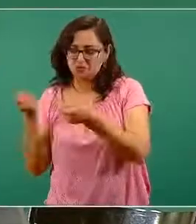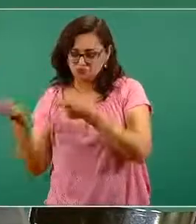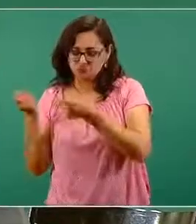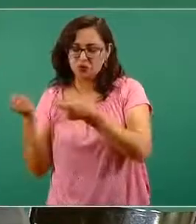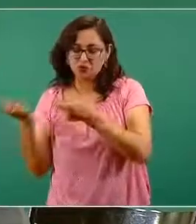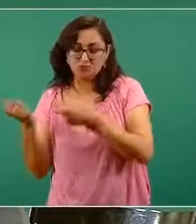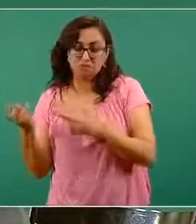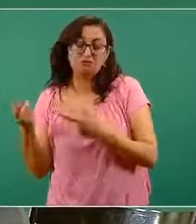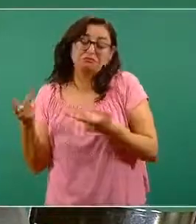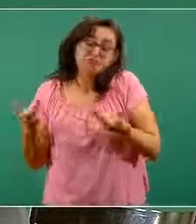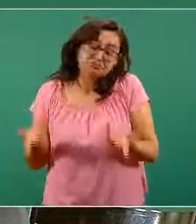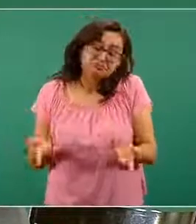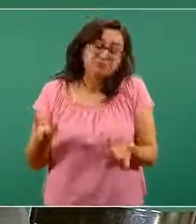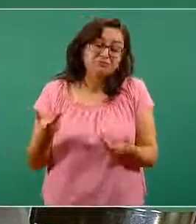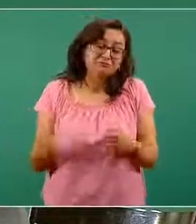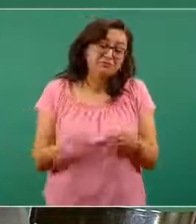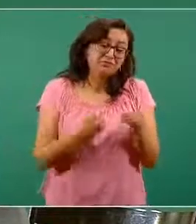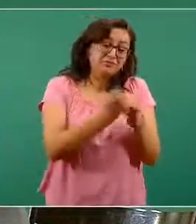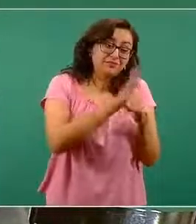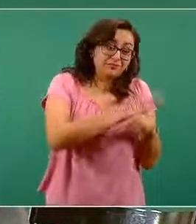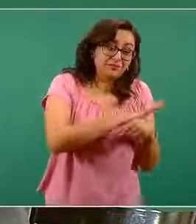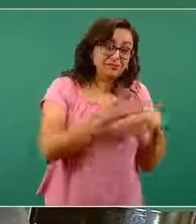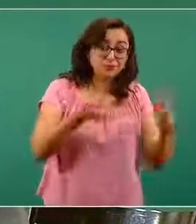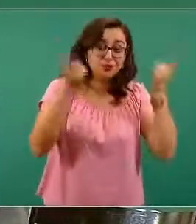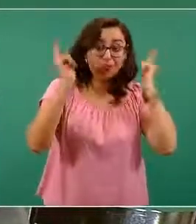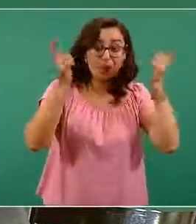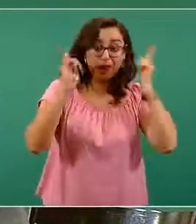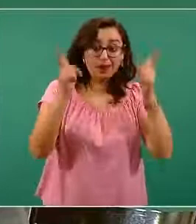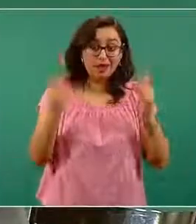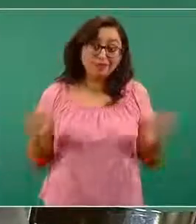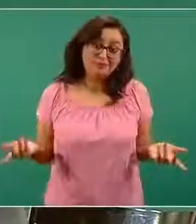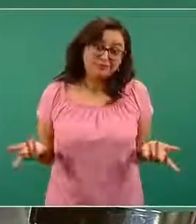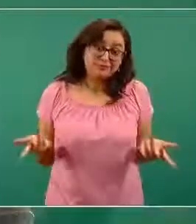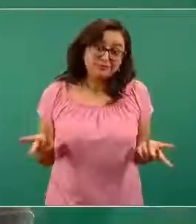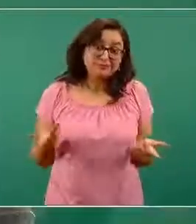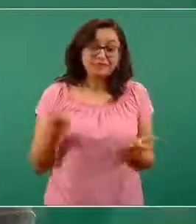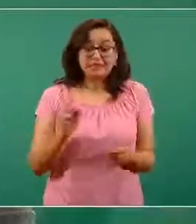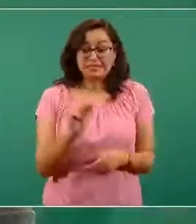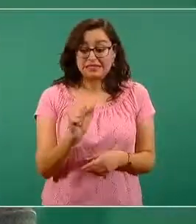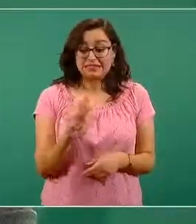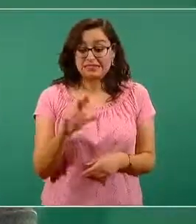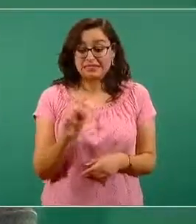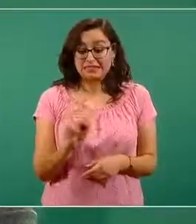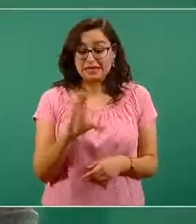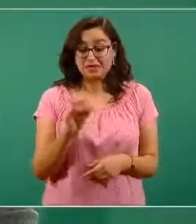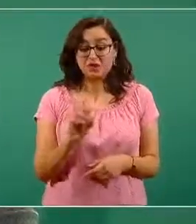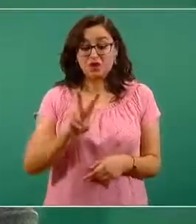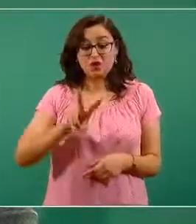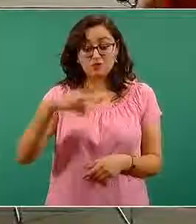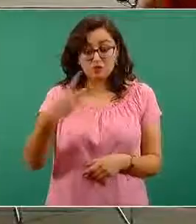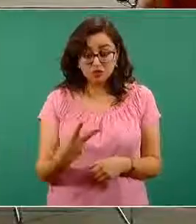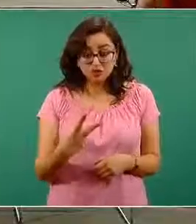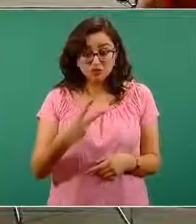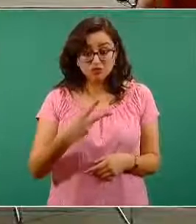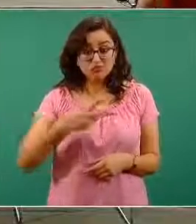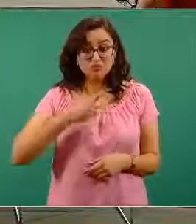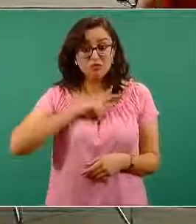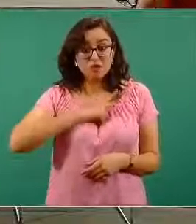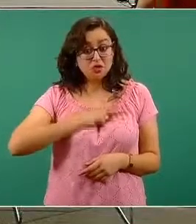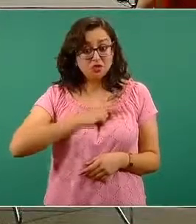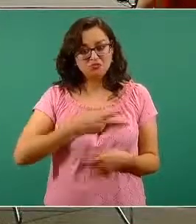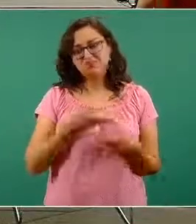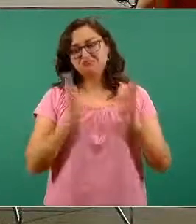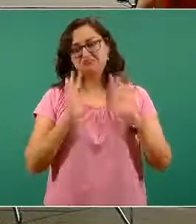y porque algo de lo que estamos seguros es que el SARS-CoV-2 me parece que llegó para quedarse.